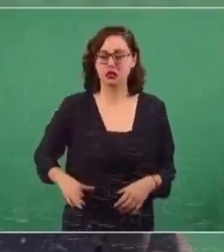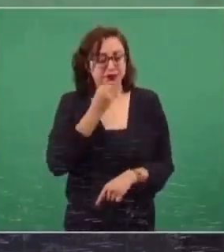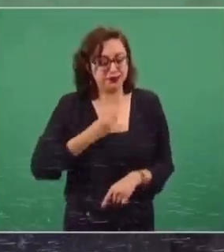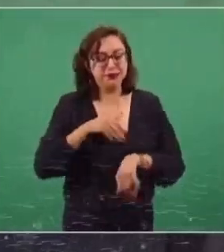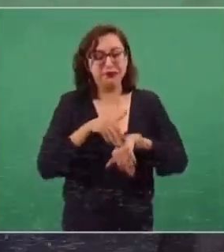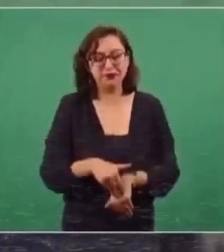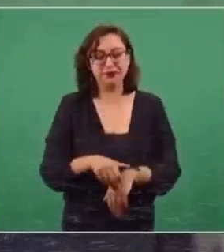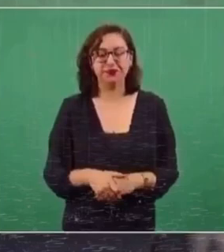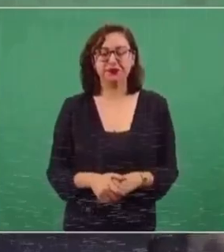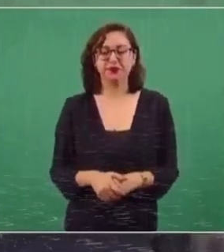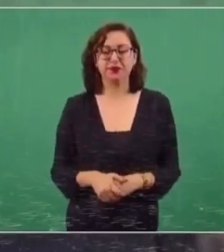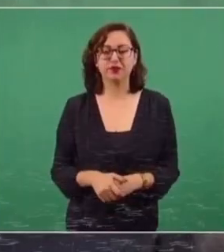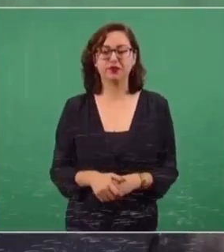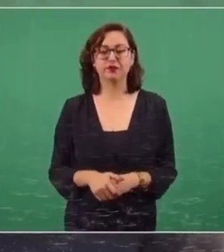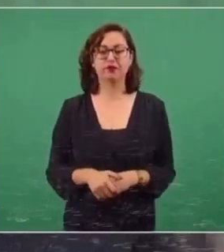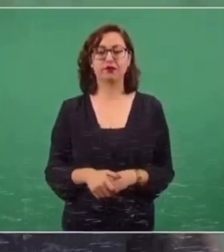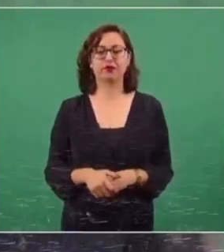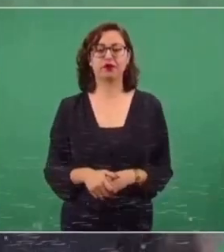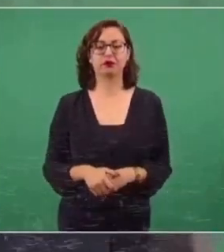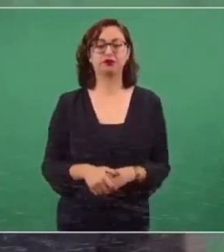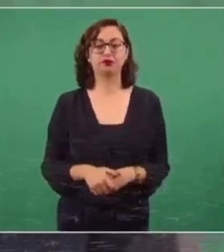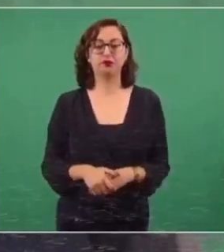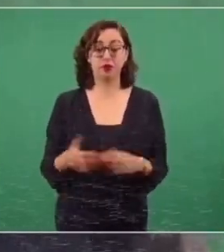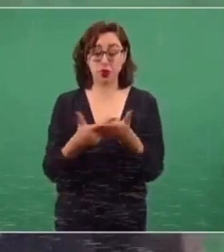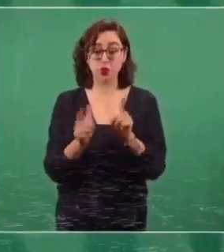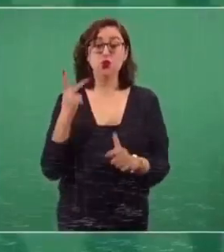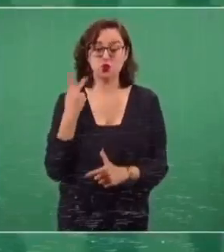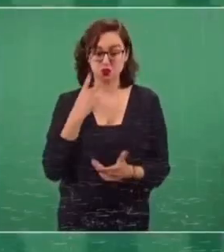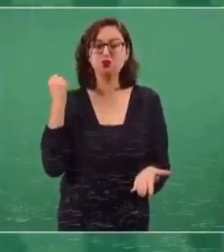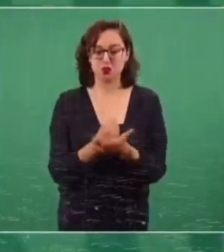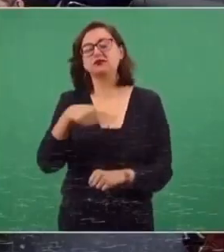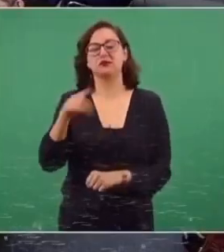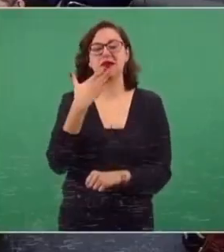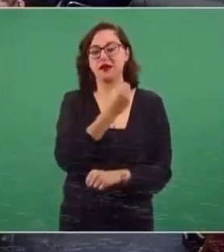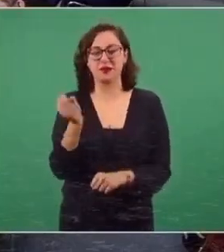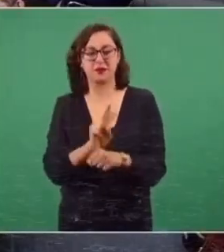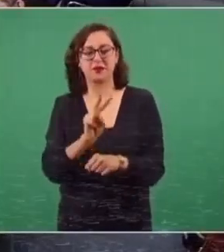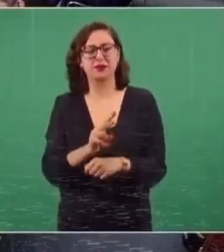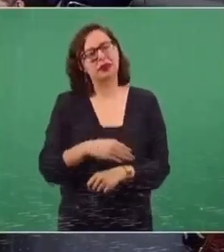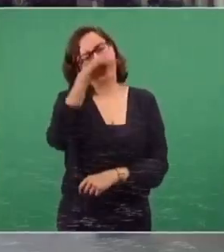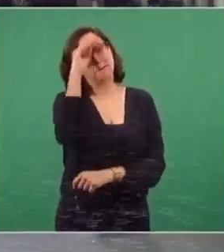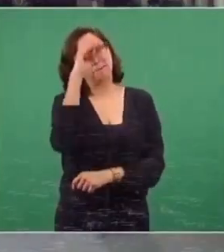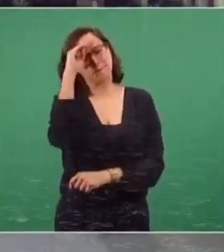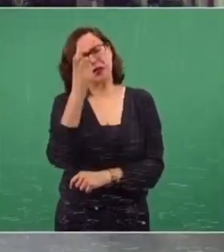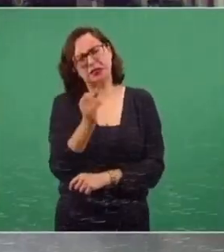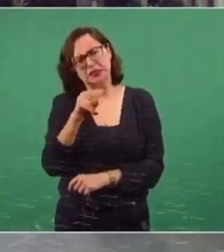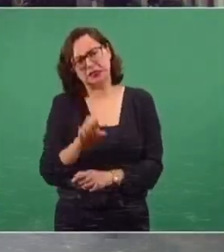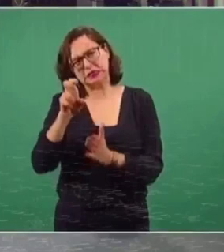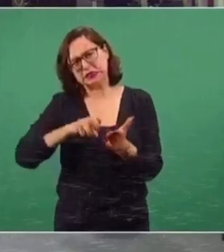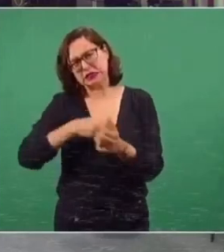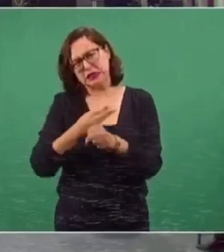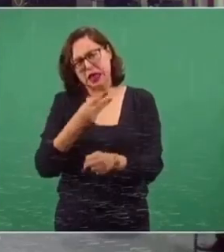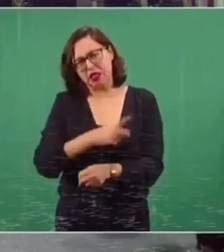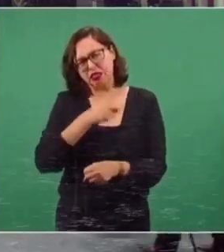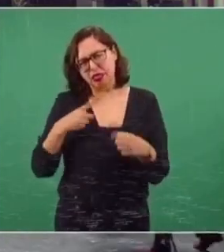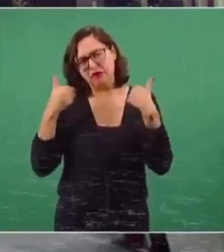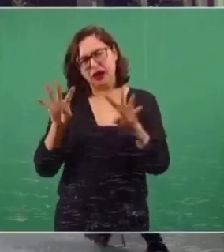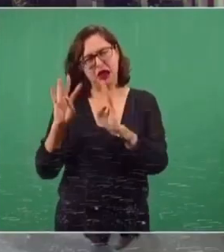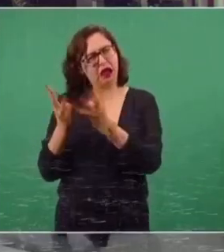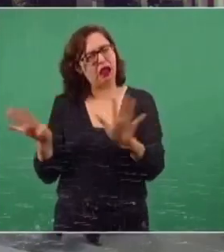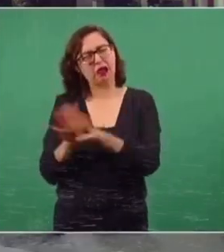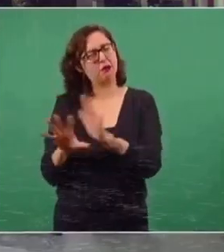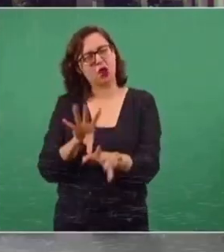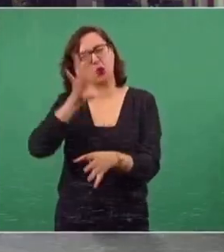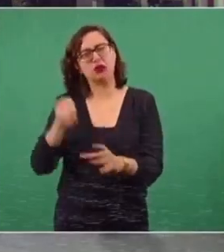¿Quién no? ¿Quién puede tener registro para un partido político? ¿Quién no? Considera que esta eventual reforma debería incluir una renovación total del Consejo del INE,